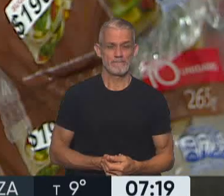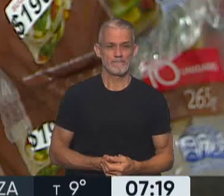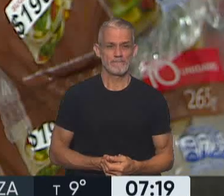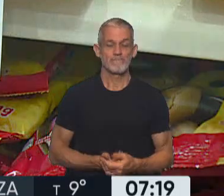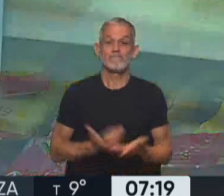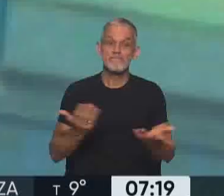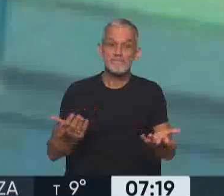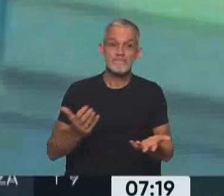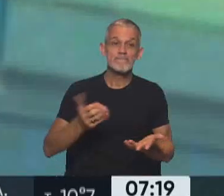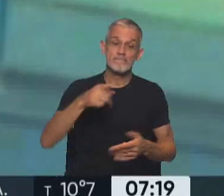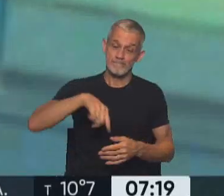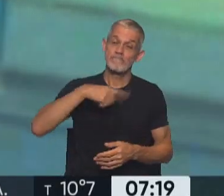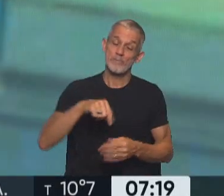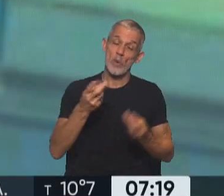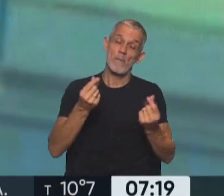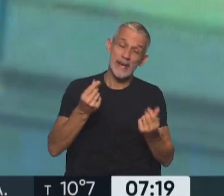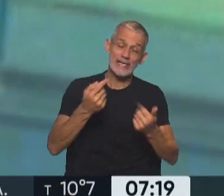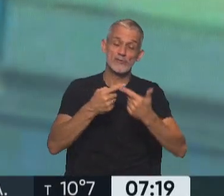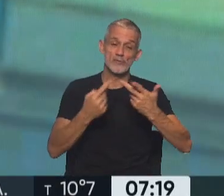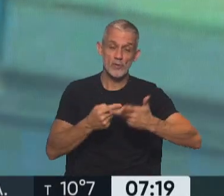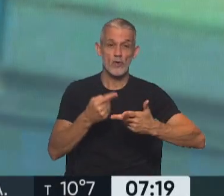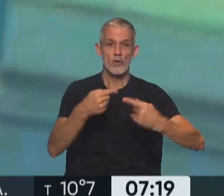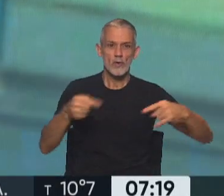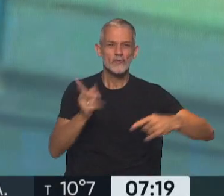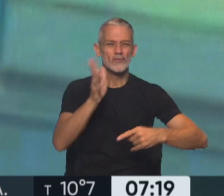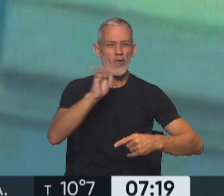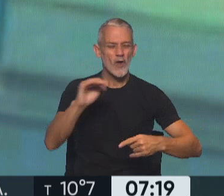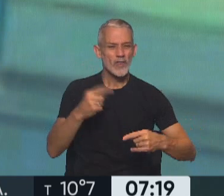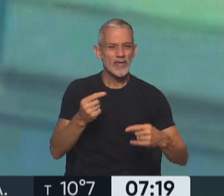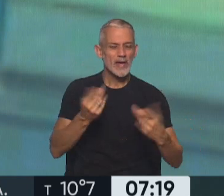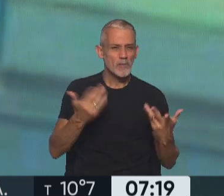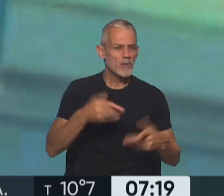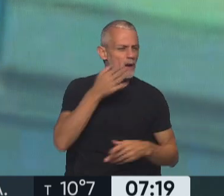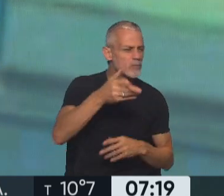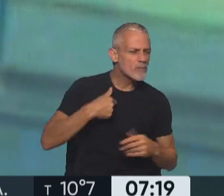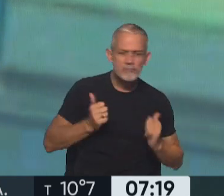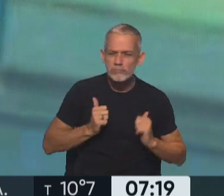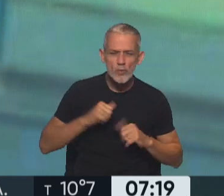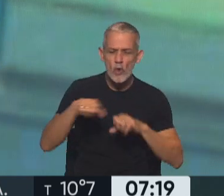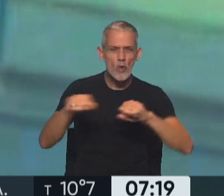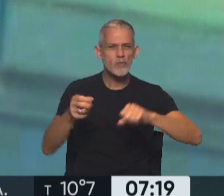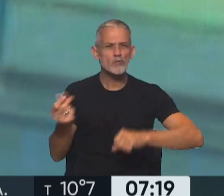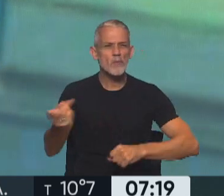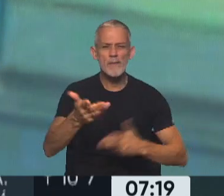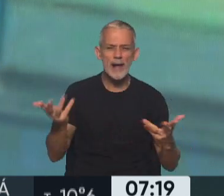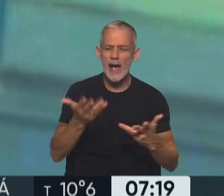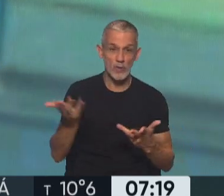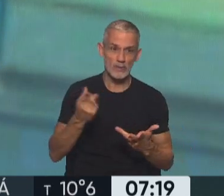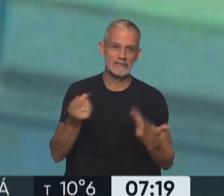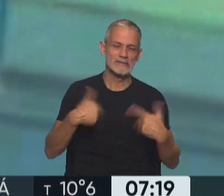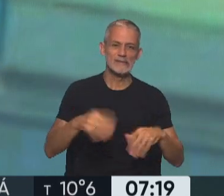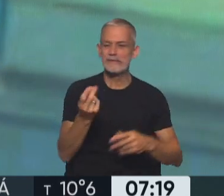Y allí estamos con los precios, con lo cotidiano, con lo que encontramos cada vez que vamos a la góndola, a los negocios de cercanía y con el